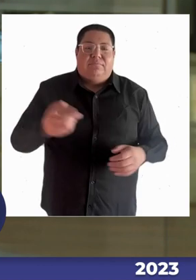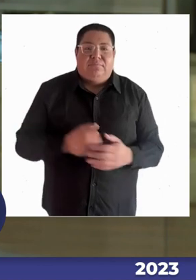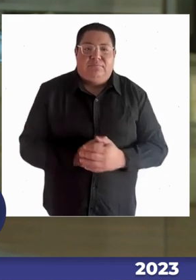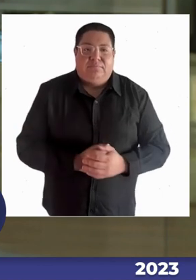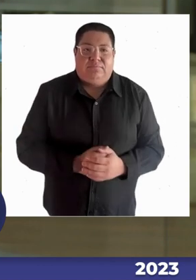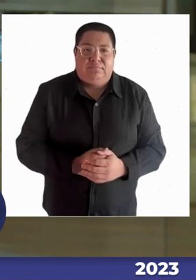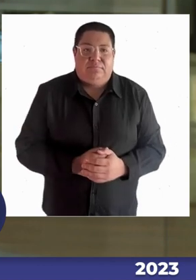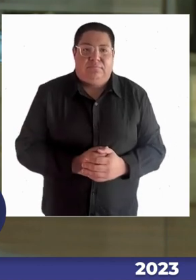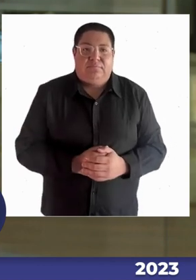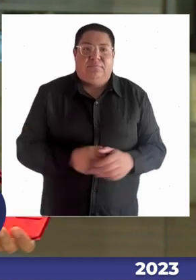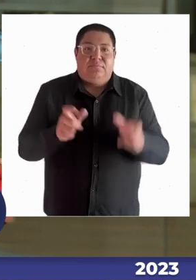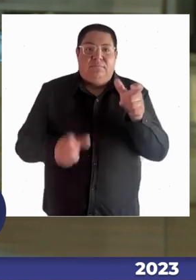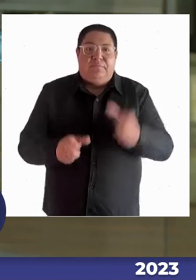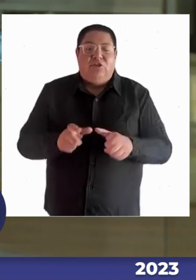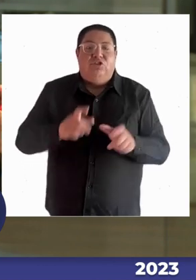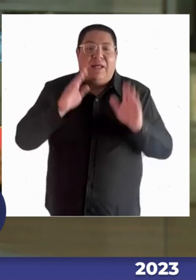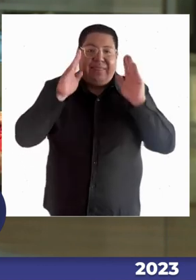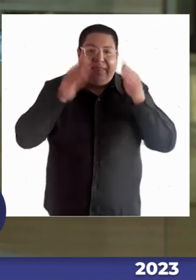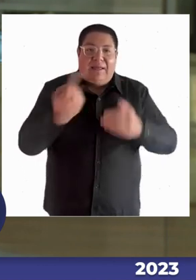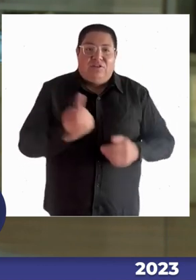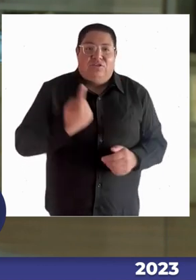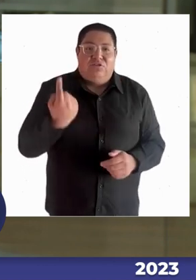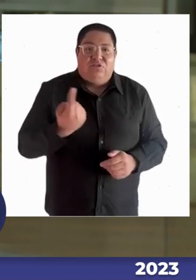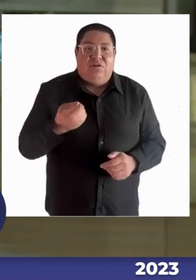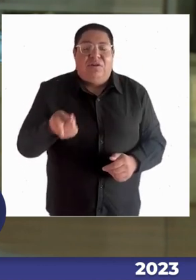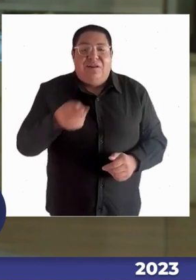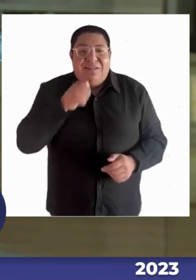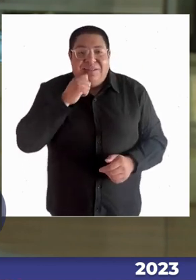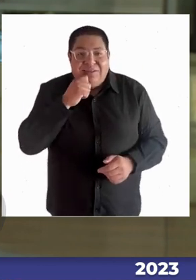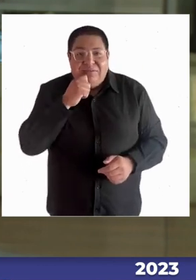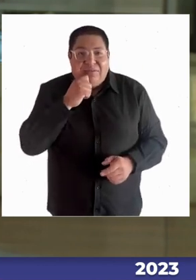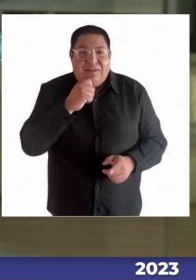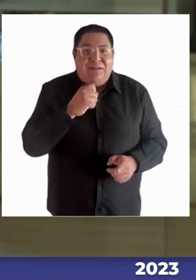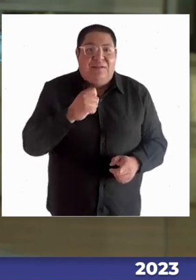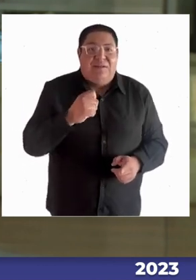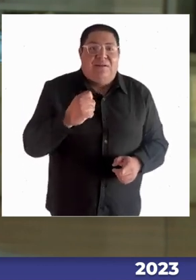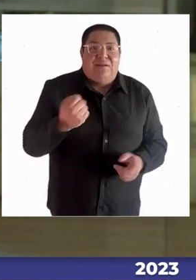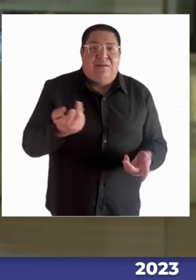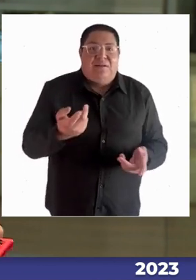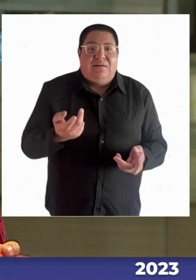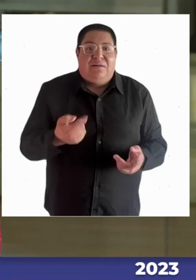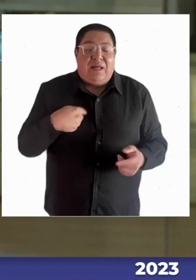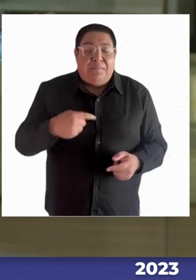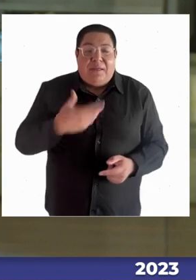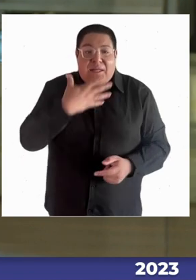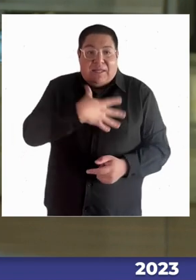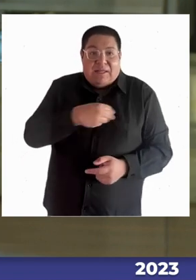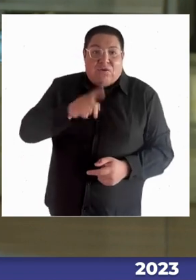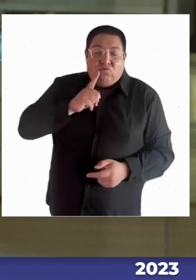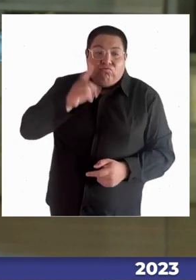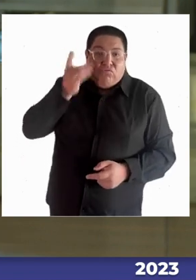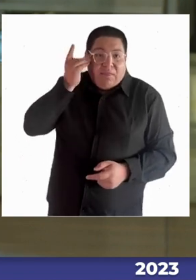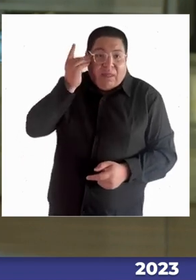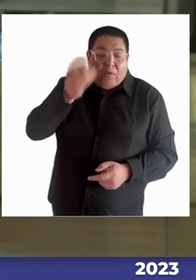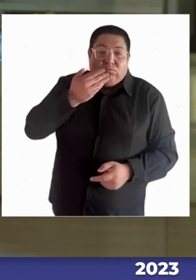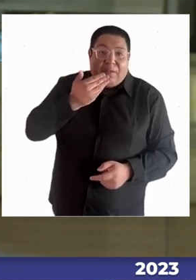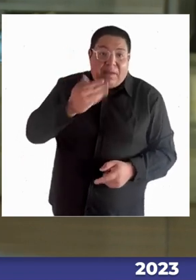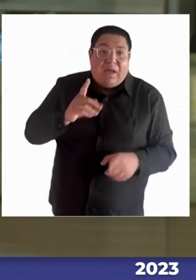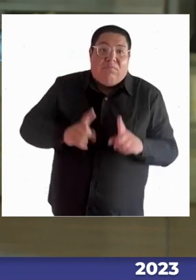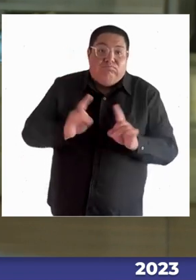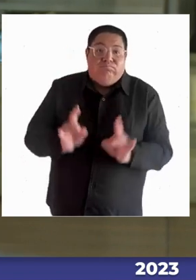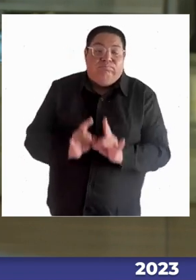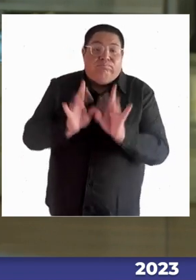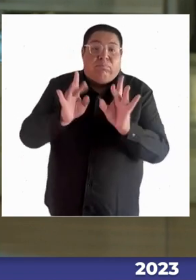solo personas con autismo. Y eso te genera, o sea, yo tengo un hijo con síndrome de Down que también en algún momento puede tener alguna